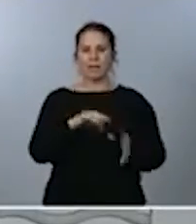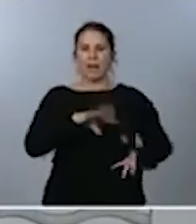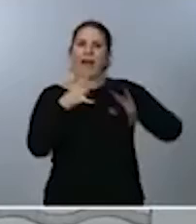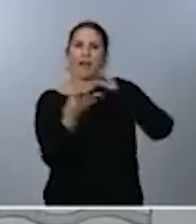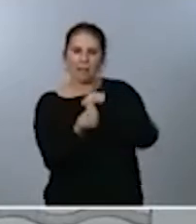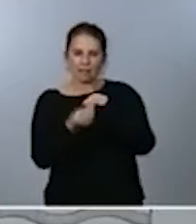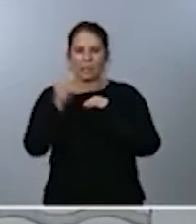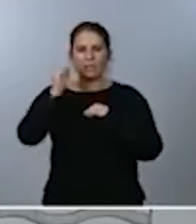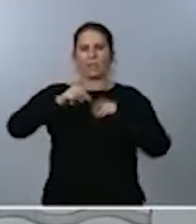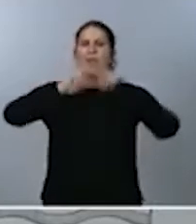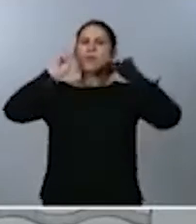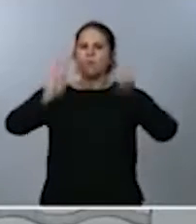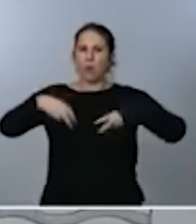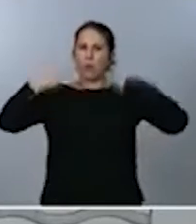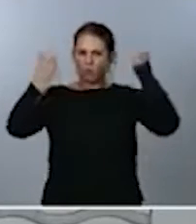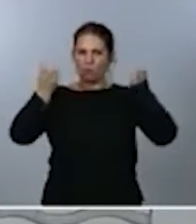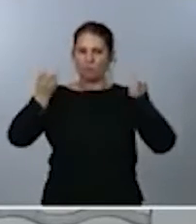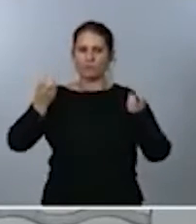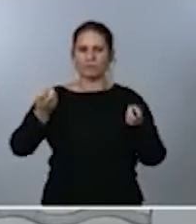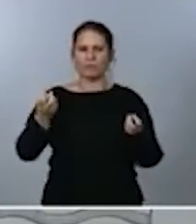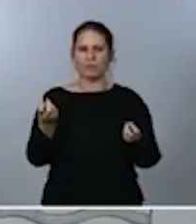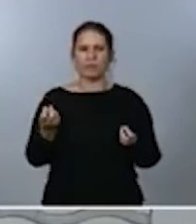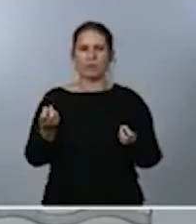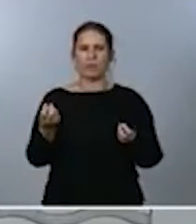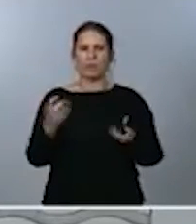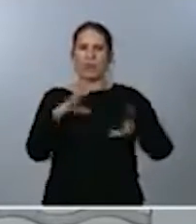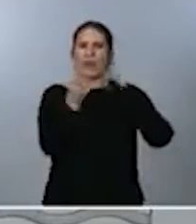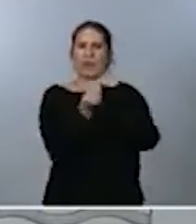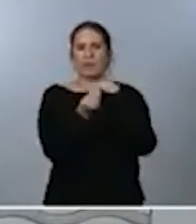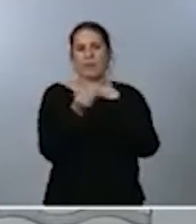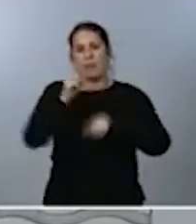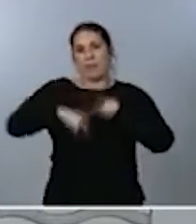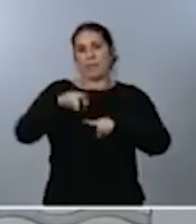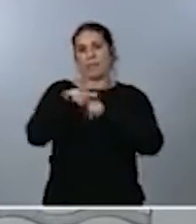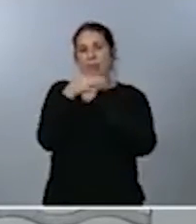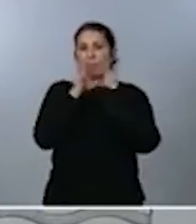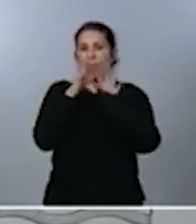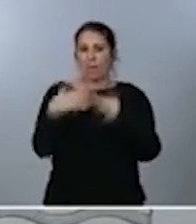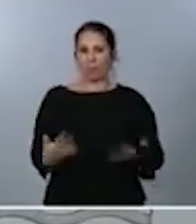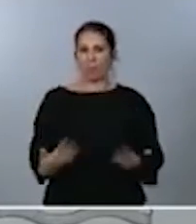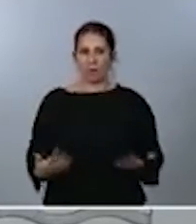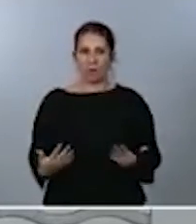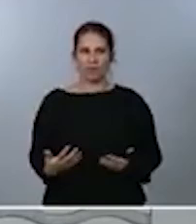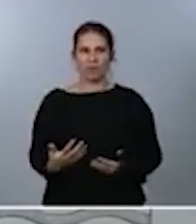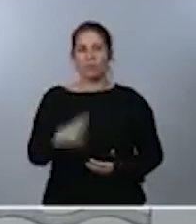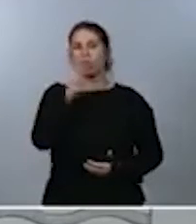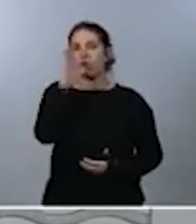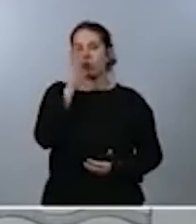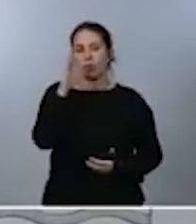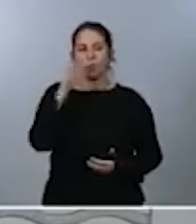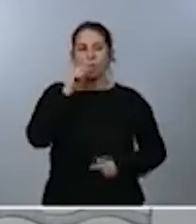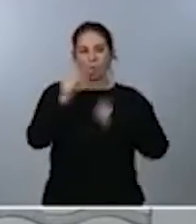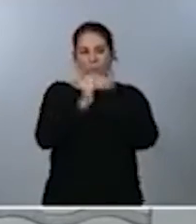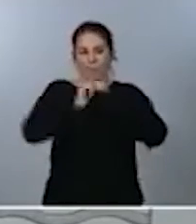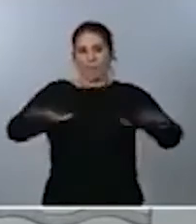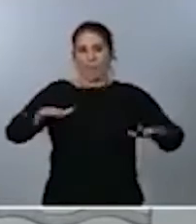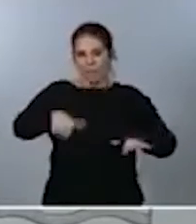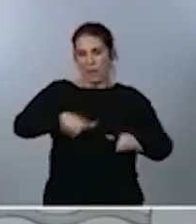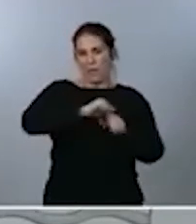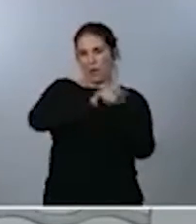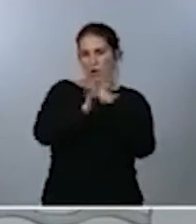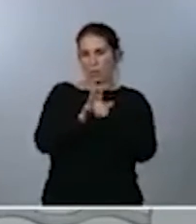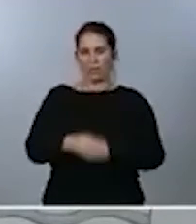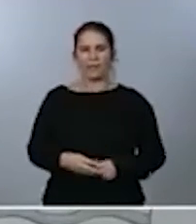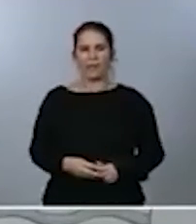en relación con las circunstancias acontecidas con motivo de la pandemia de la COVID-19 y ha